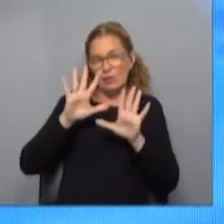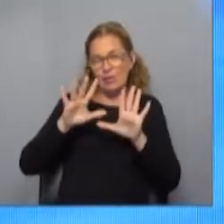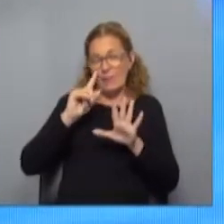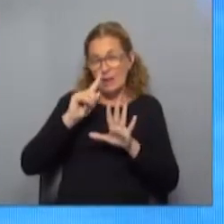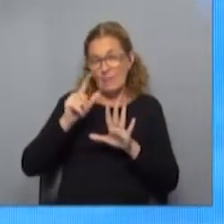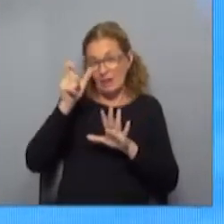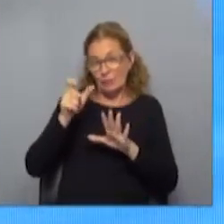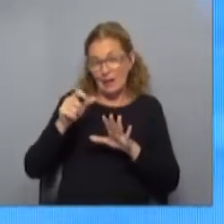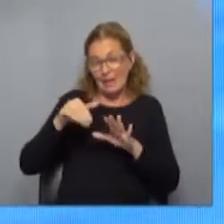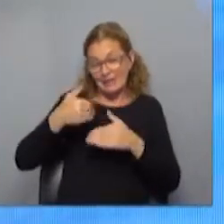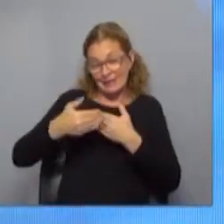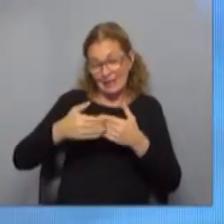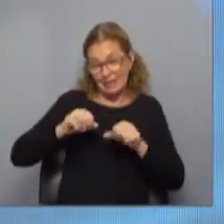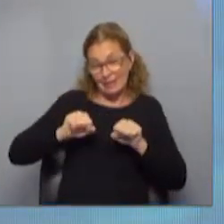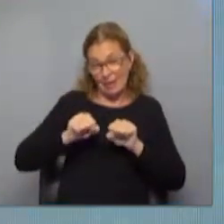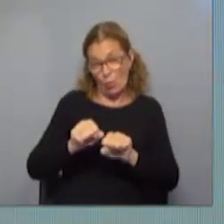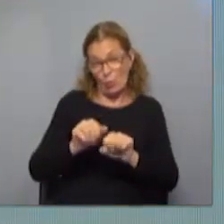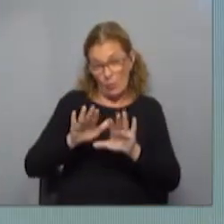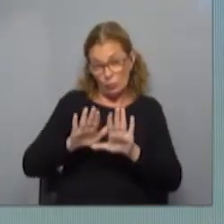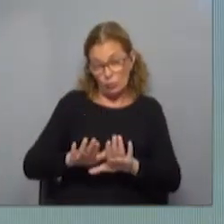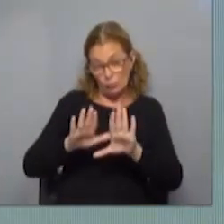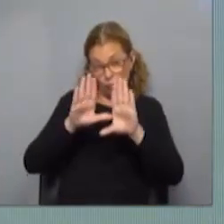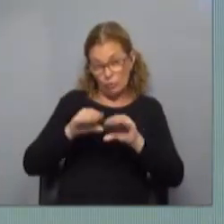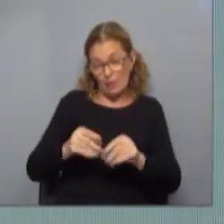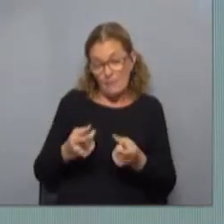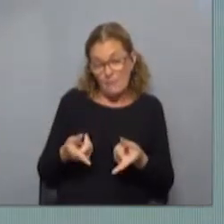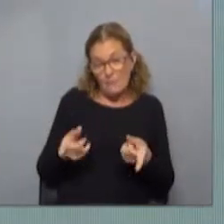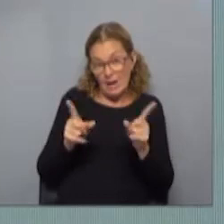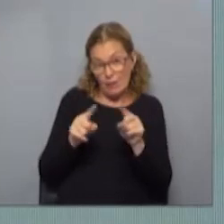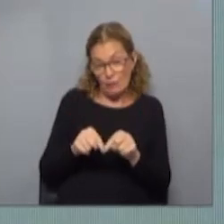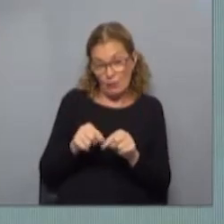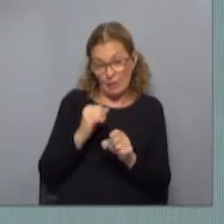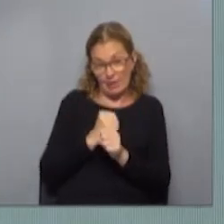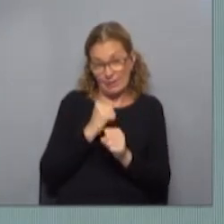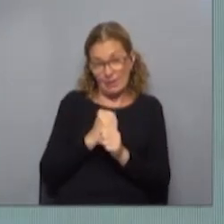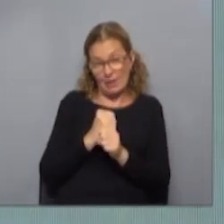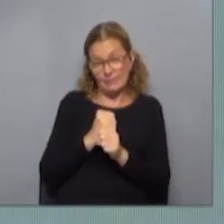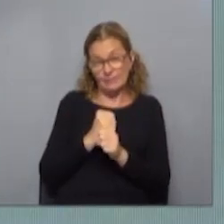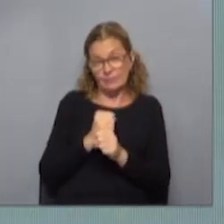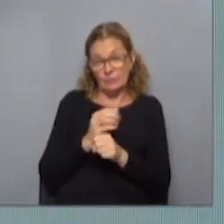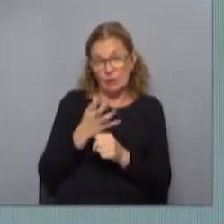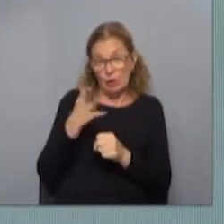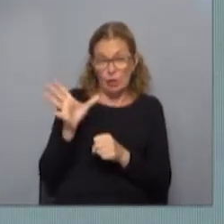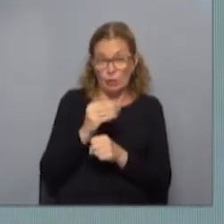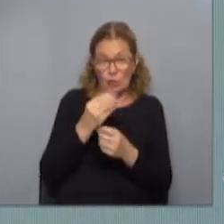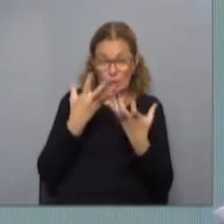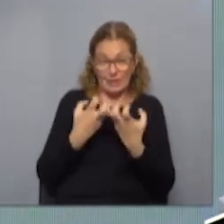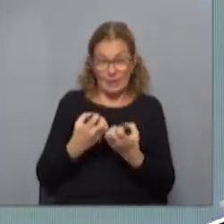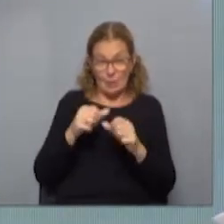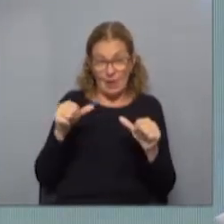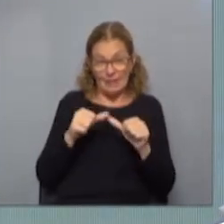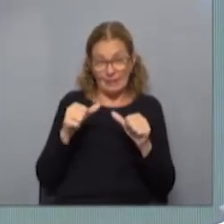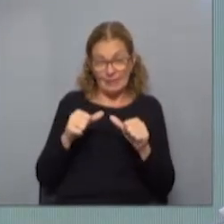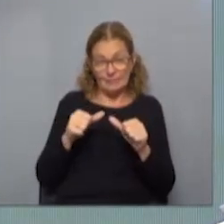en el seguro parcial y total. Esas personas para volver a trabajar, que es lo que todos queremos hacer. Porque,